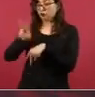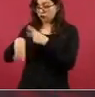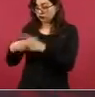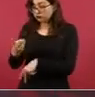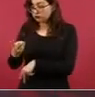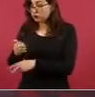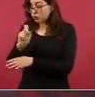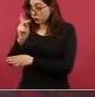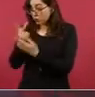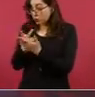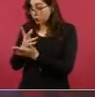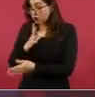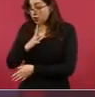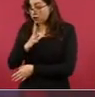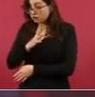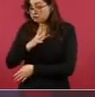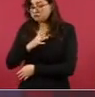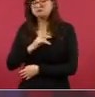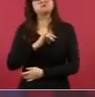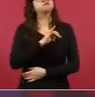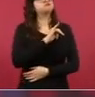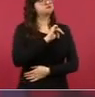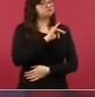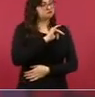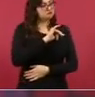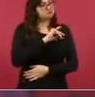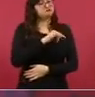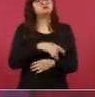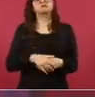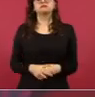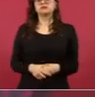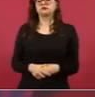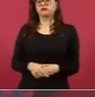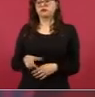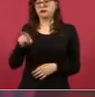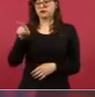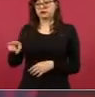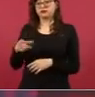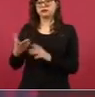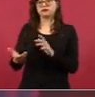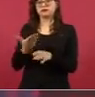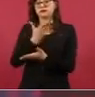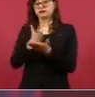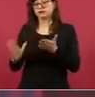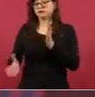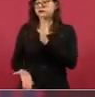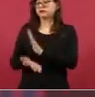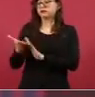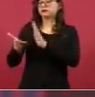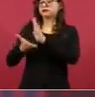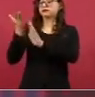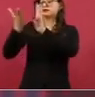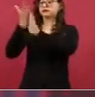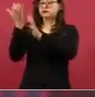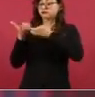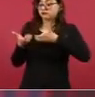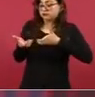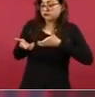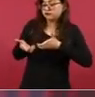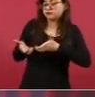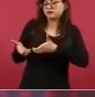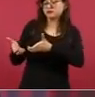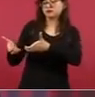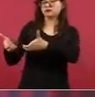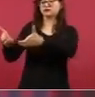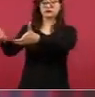haciendo un camino para comunicar por primera vez la cabecera